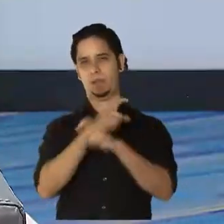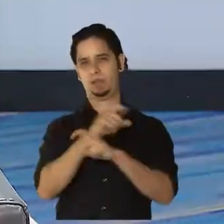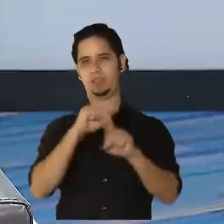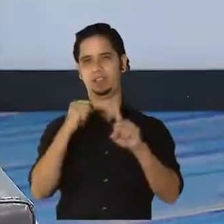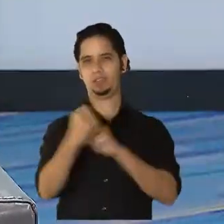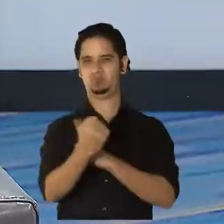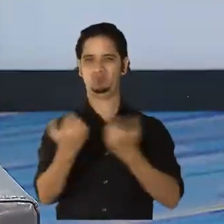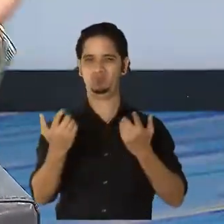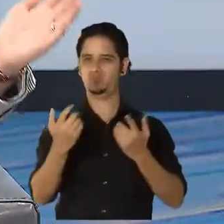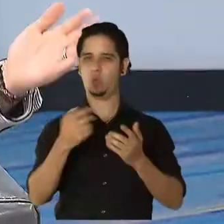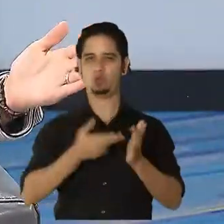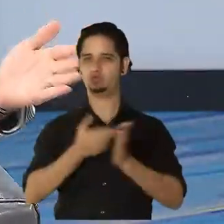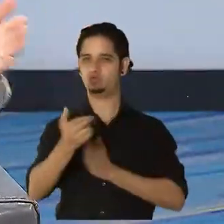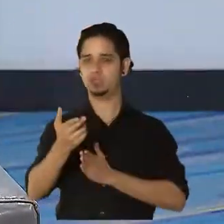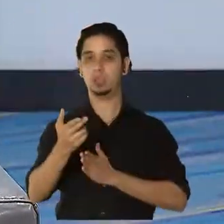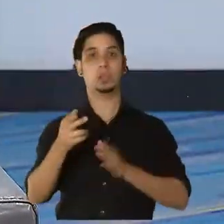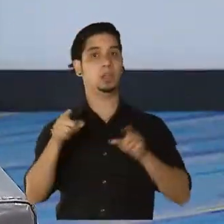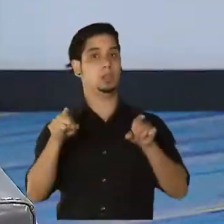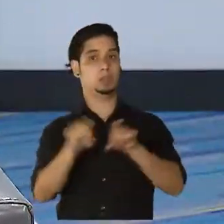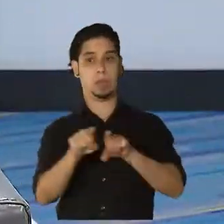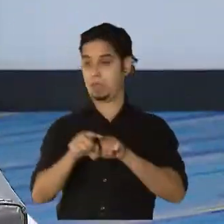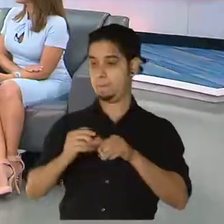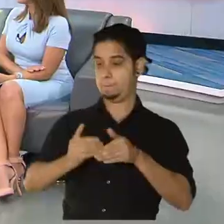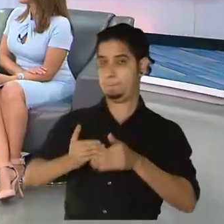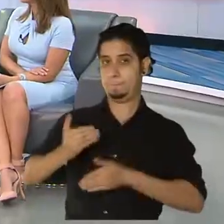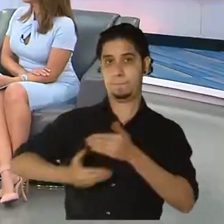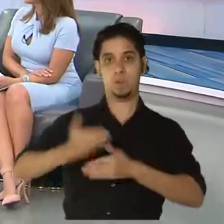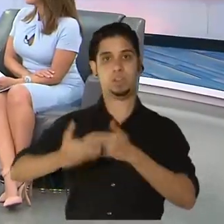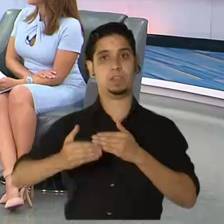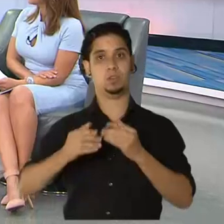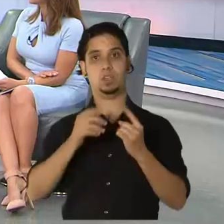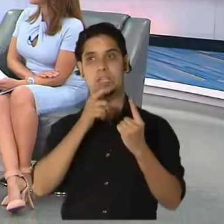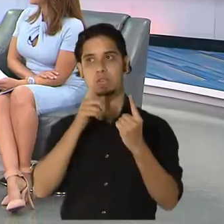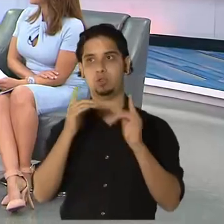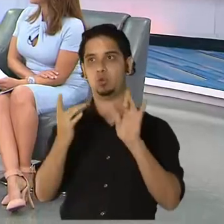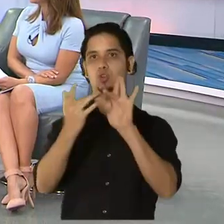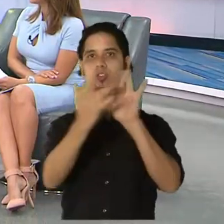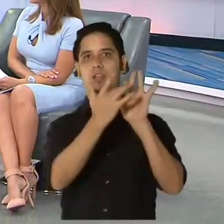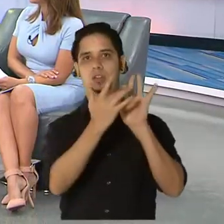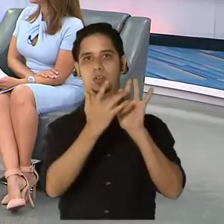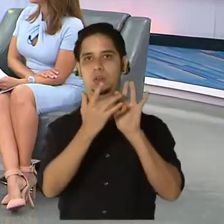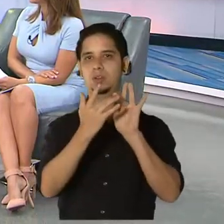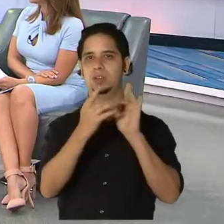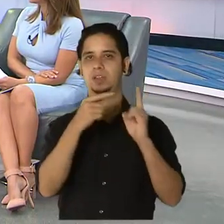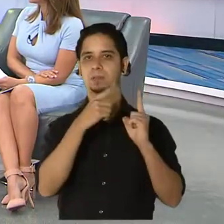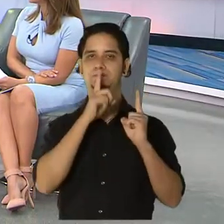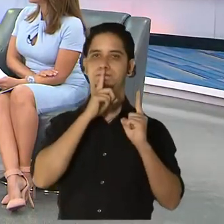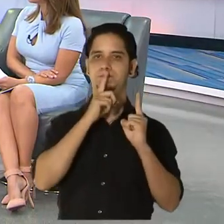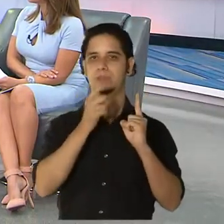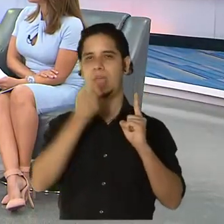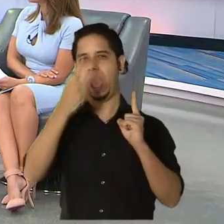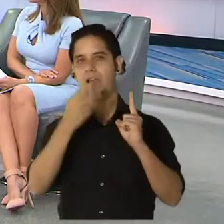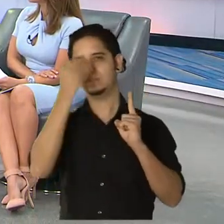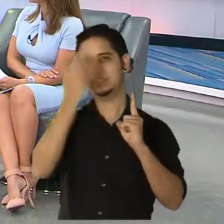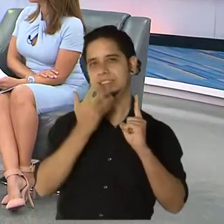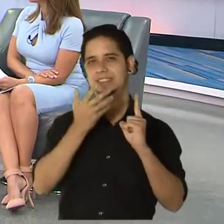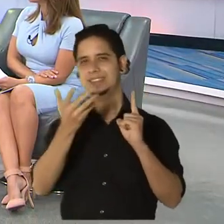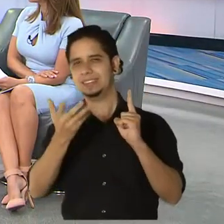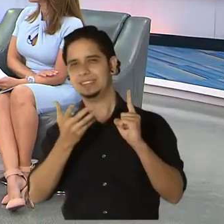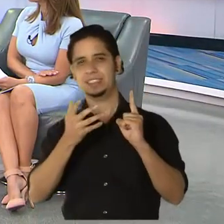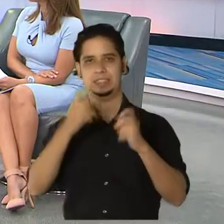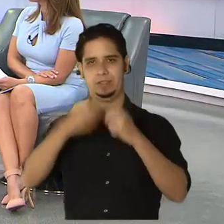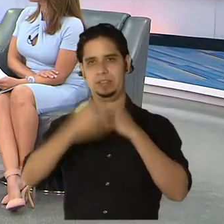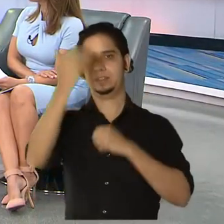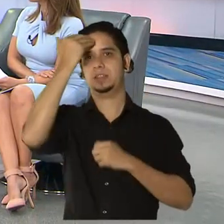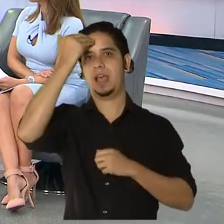ciertamente, pues, comenzar el proceso de rastrear las personas que estuvieron en contacto. En ese sentido, pues, hay que